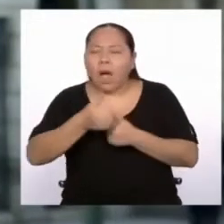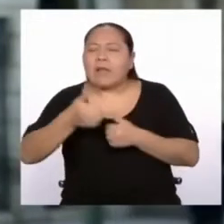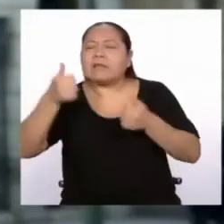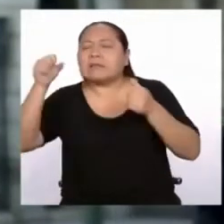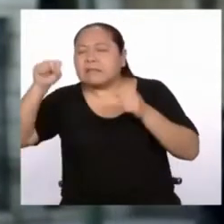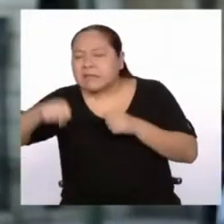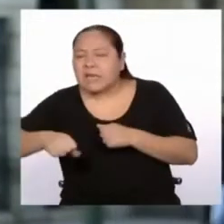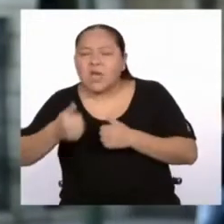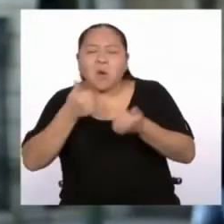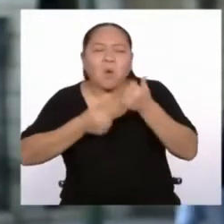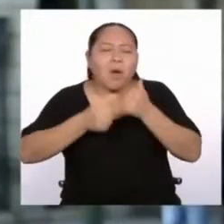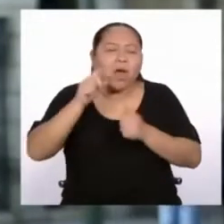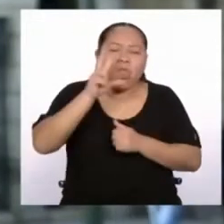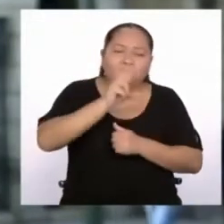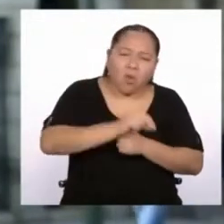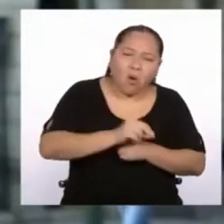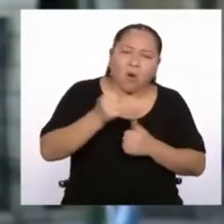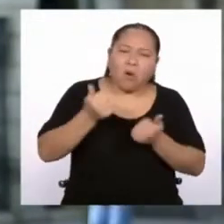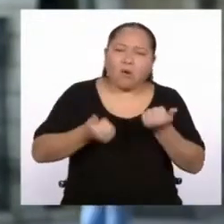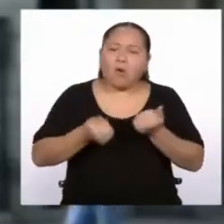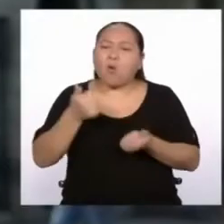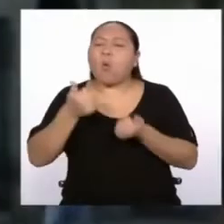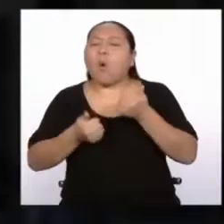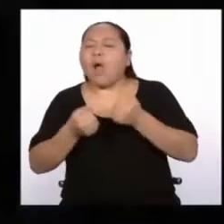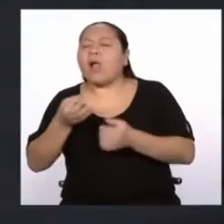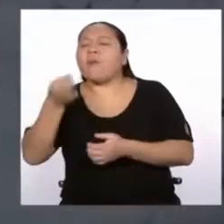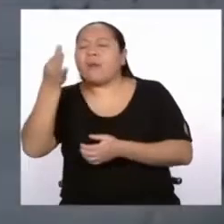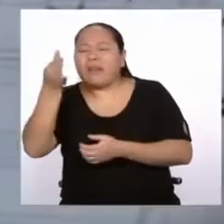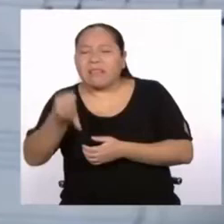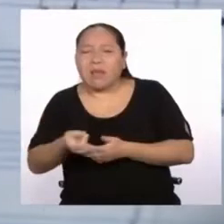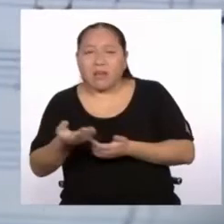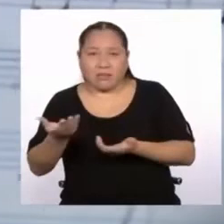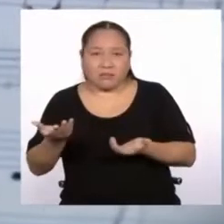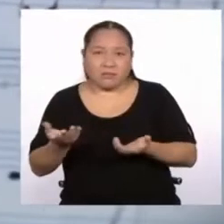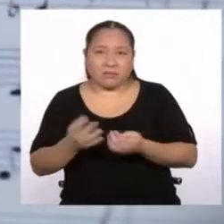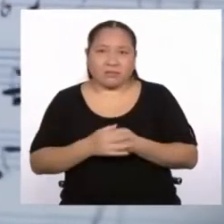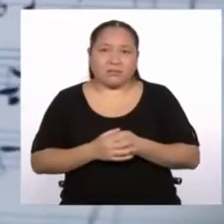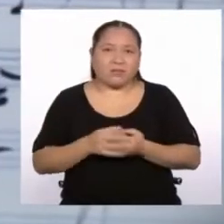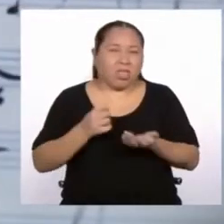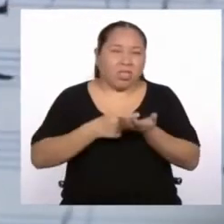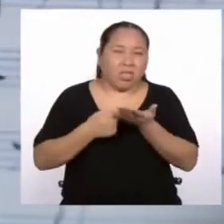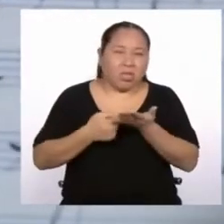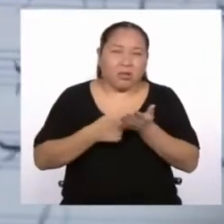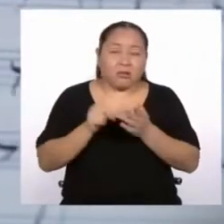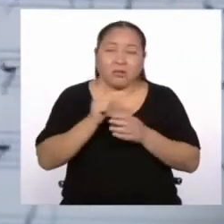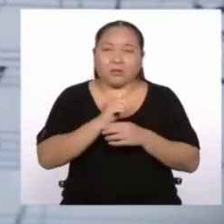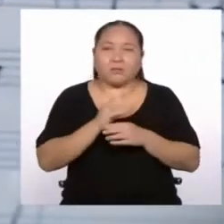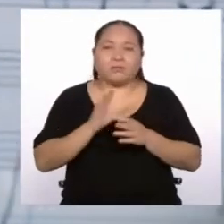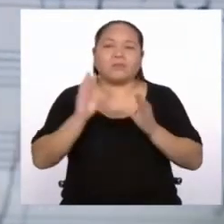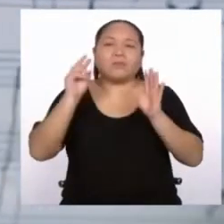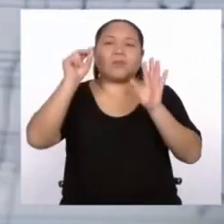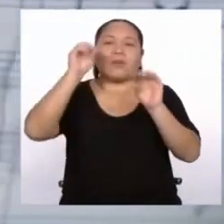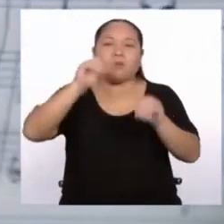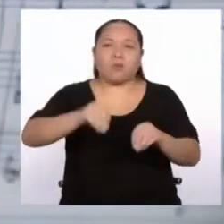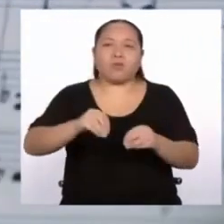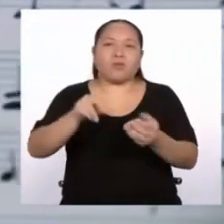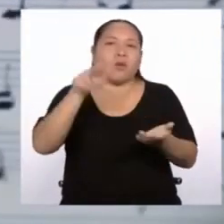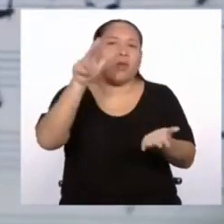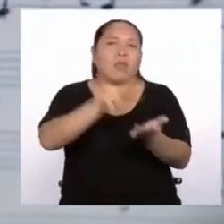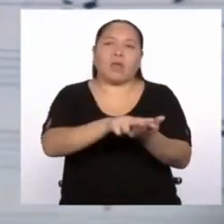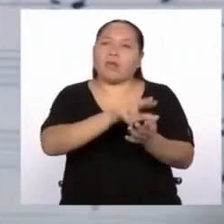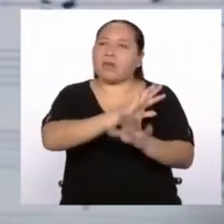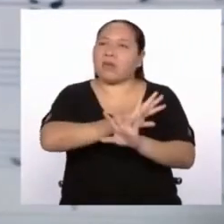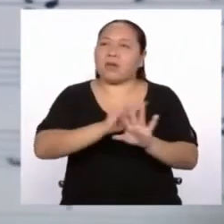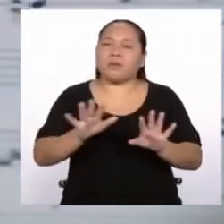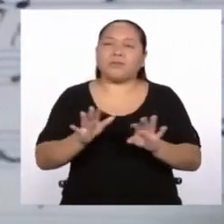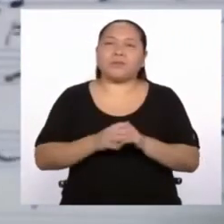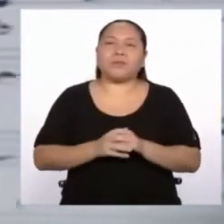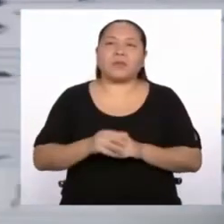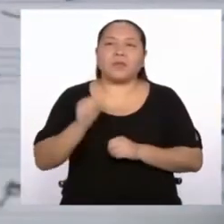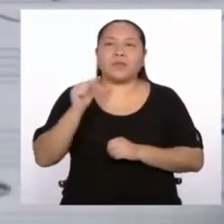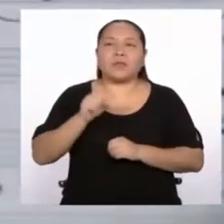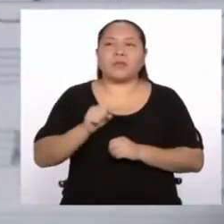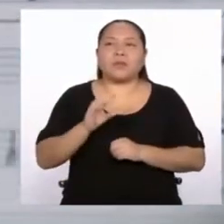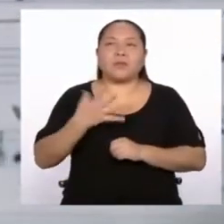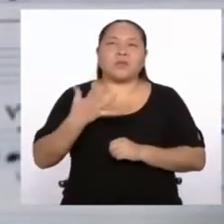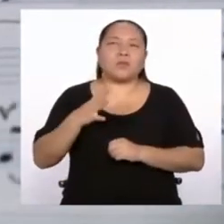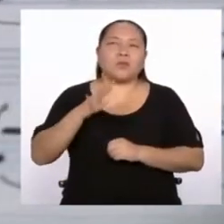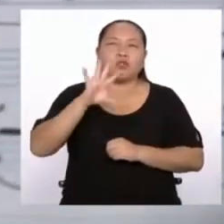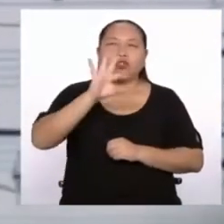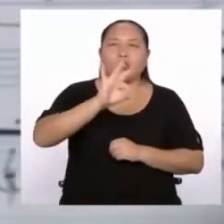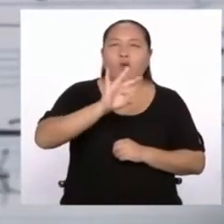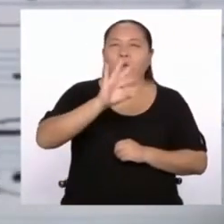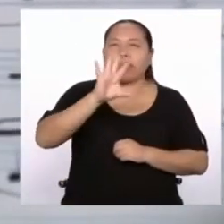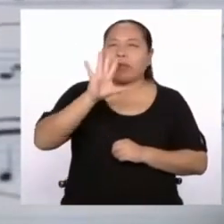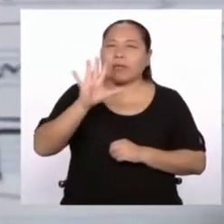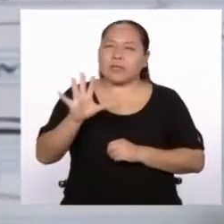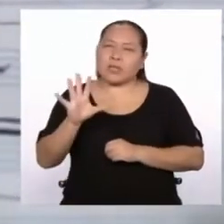himno que podría decirse la original, entre comillas. El actual himno que cantamos es una suerte de un 95